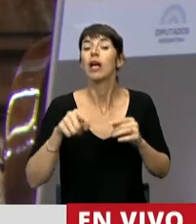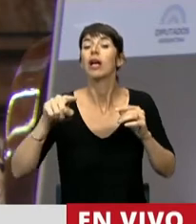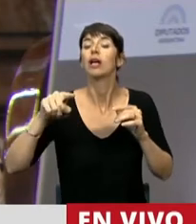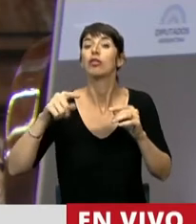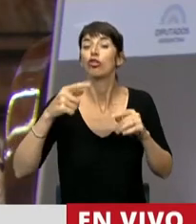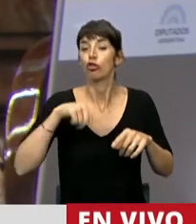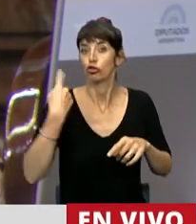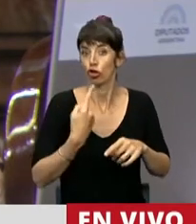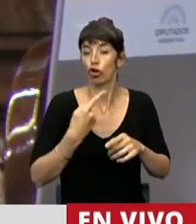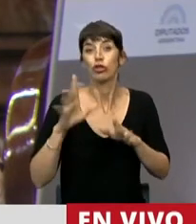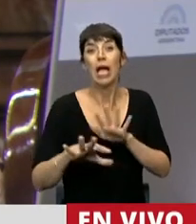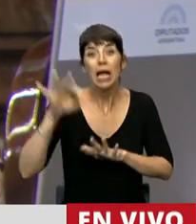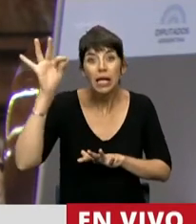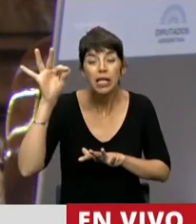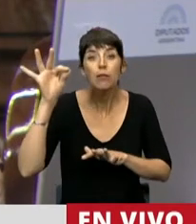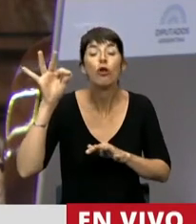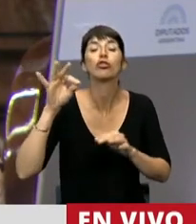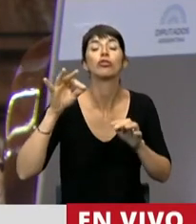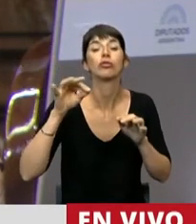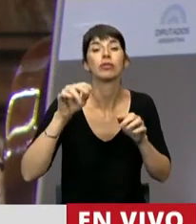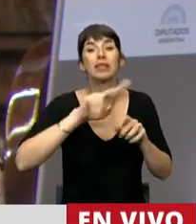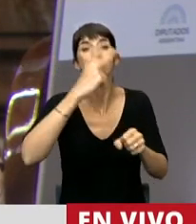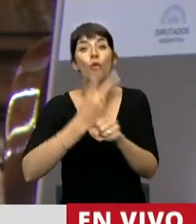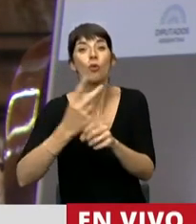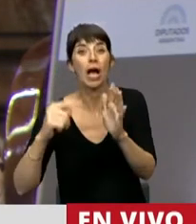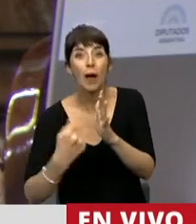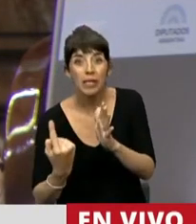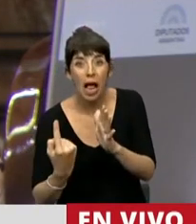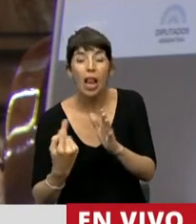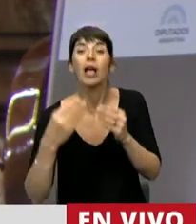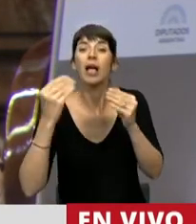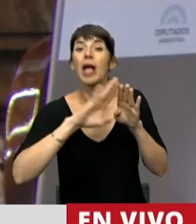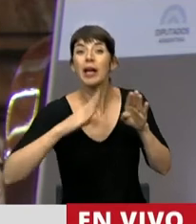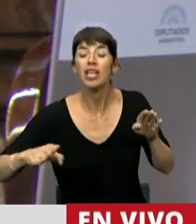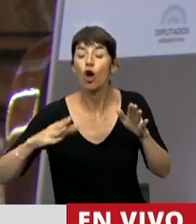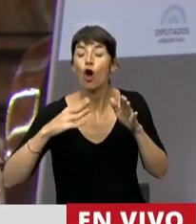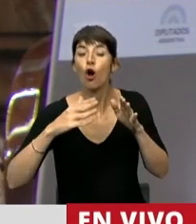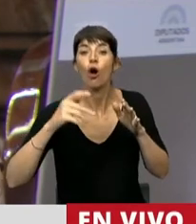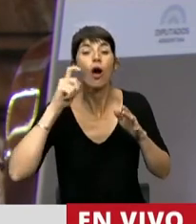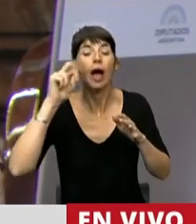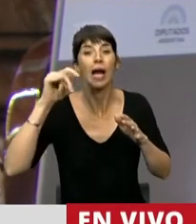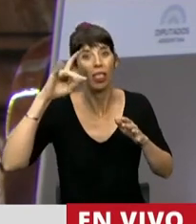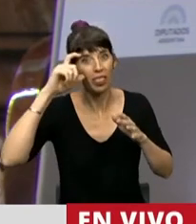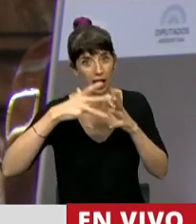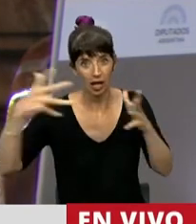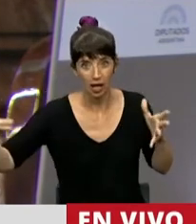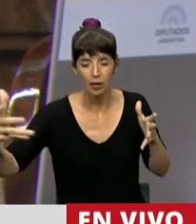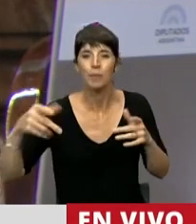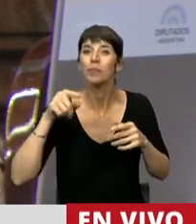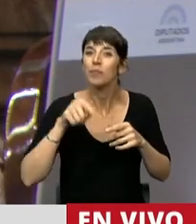como capital alterna es Río Grande, que ya cuenta con una distinción como capital